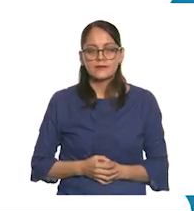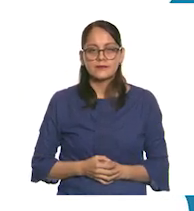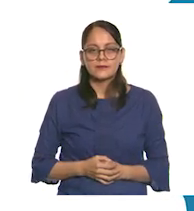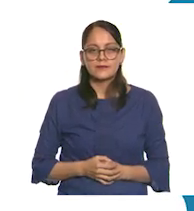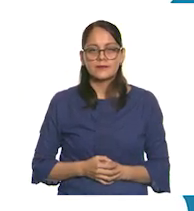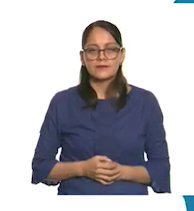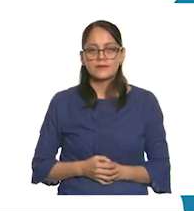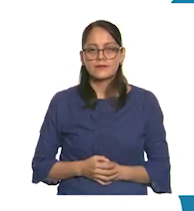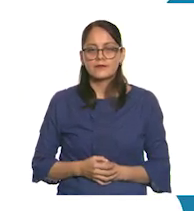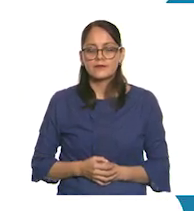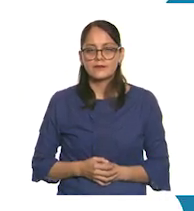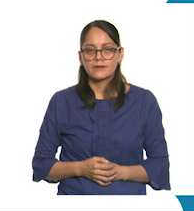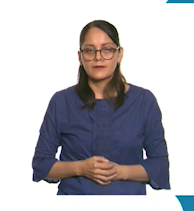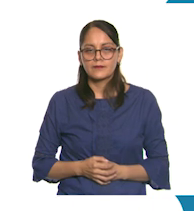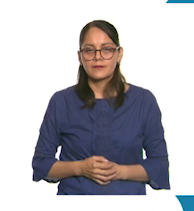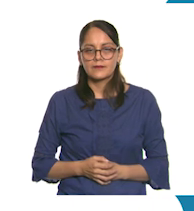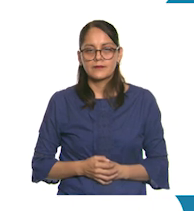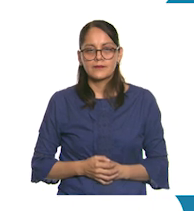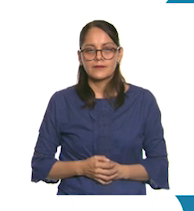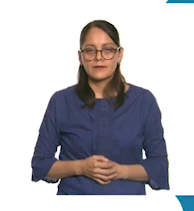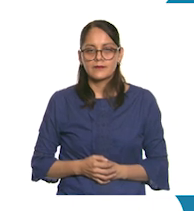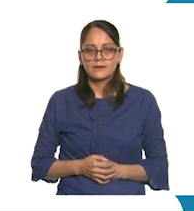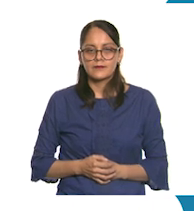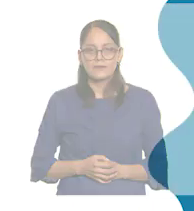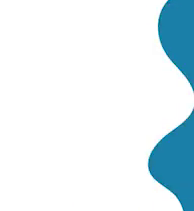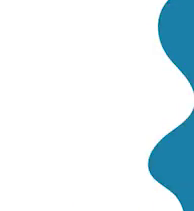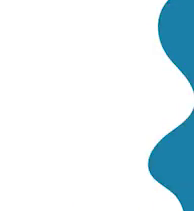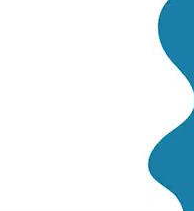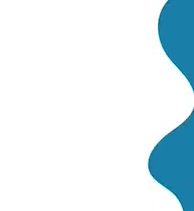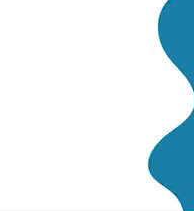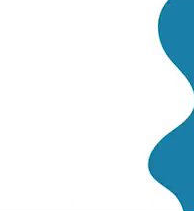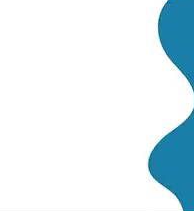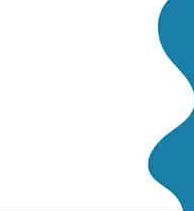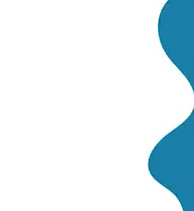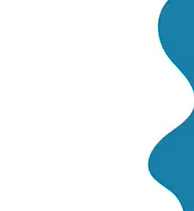Casa.cep.gob.mx